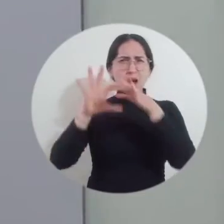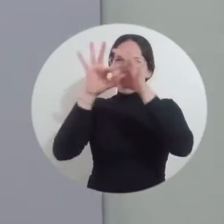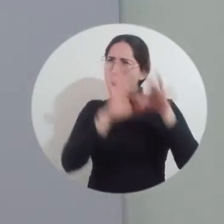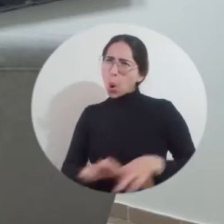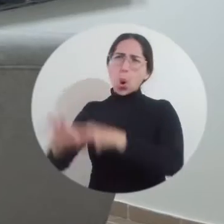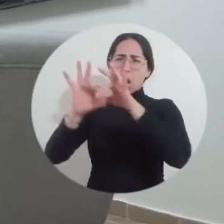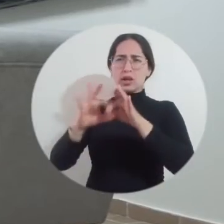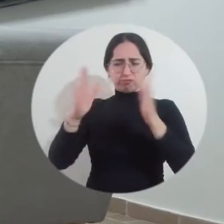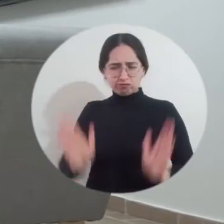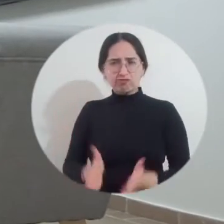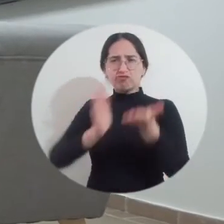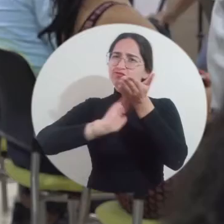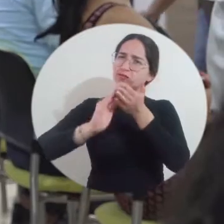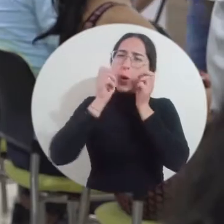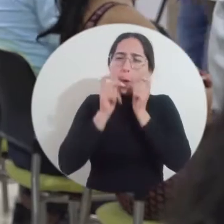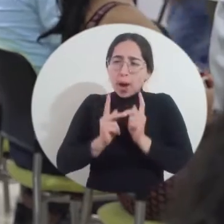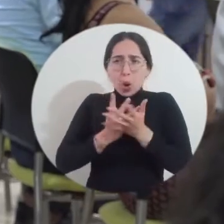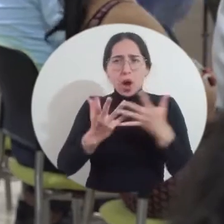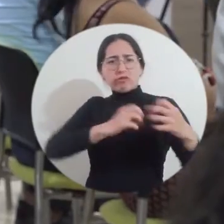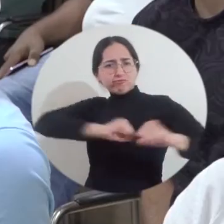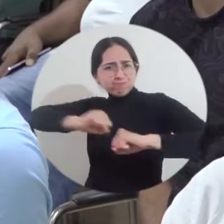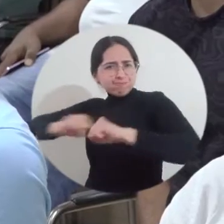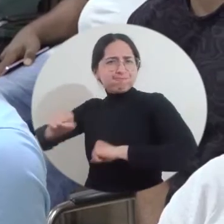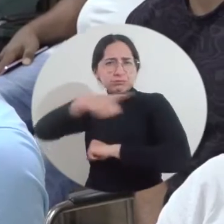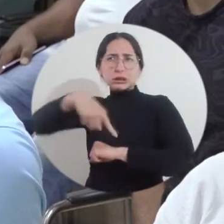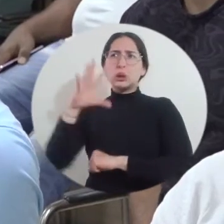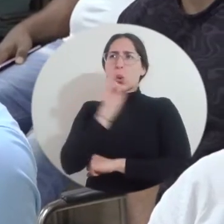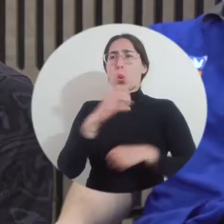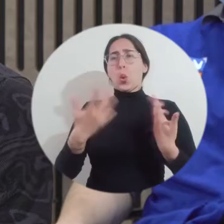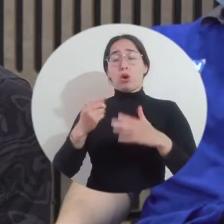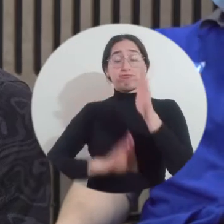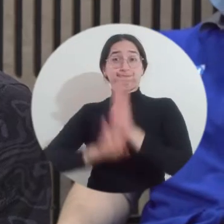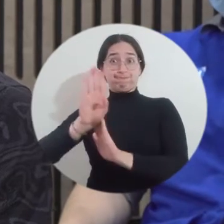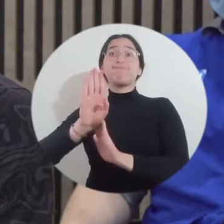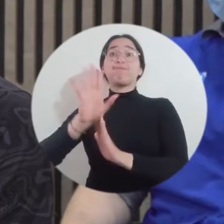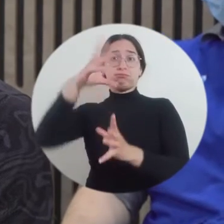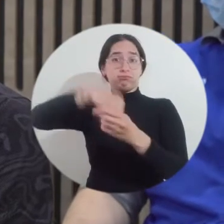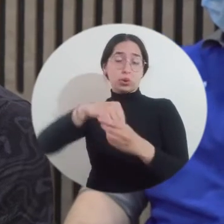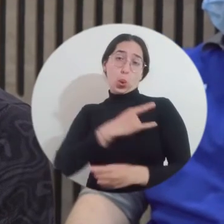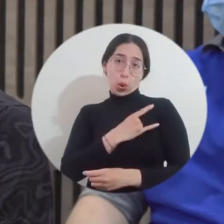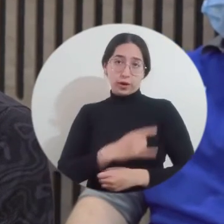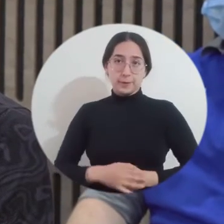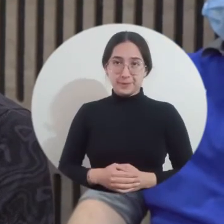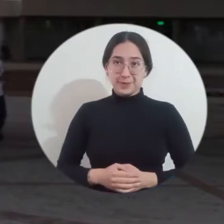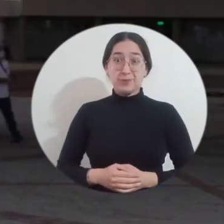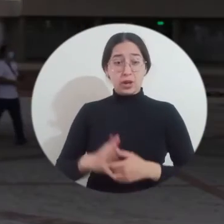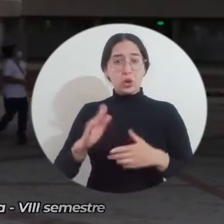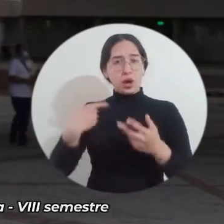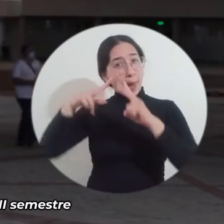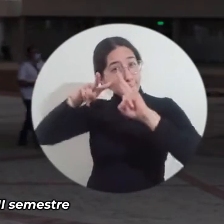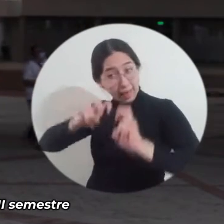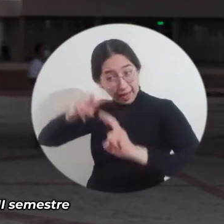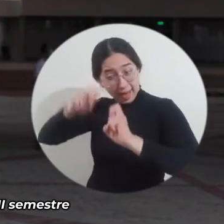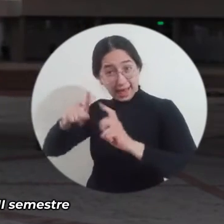reivindicación humana, en unas logísticas muy conducentes a un crecimiento total dentro de la universidad. Destaco